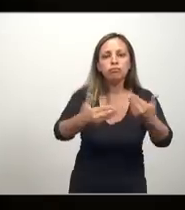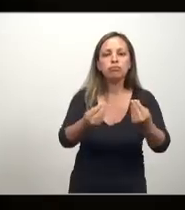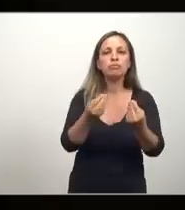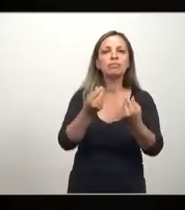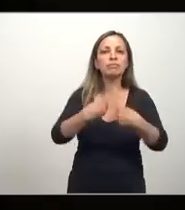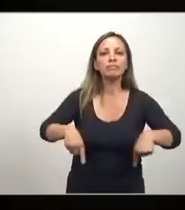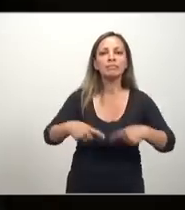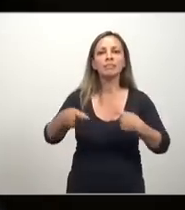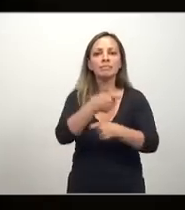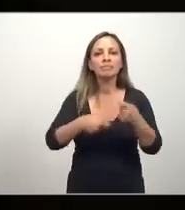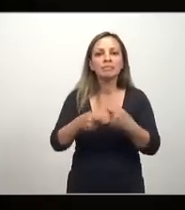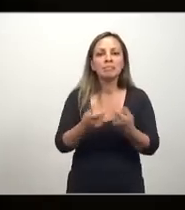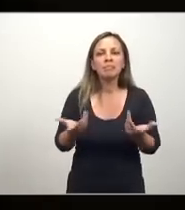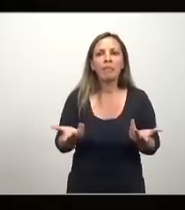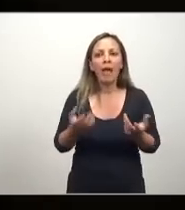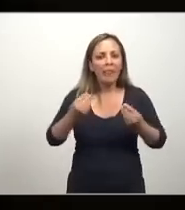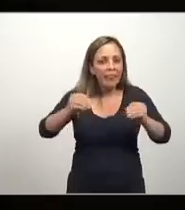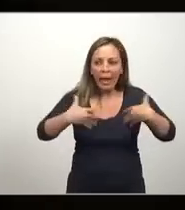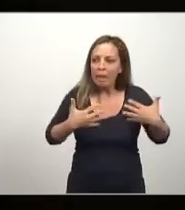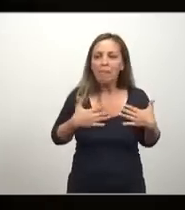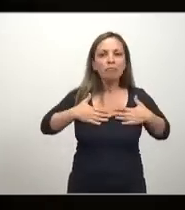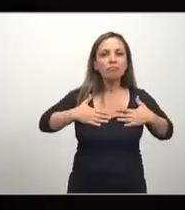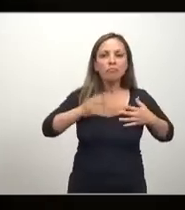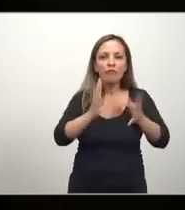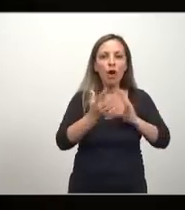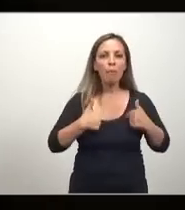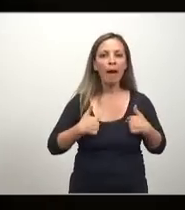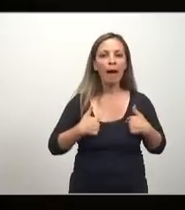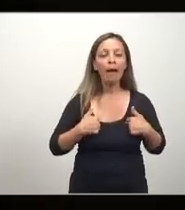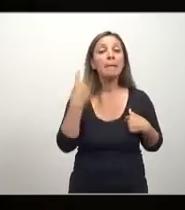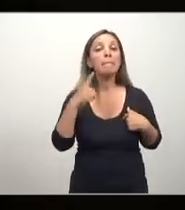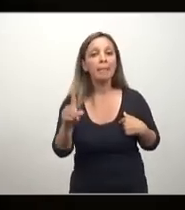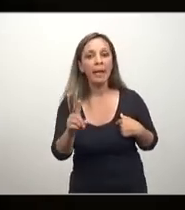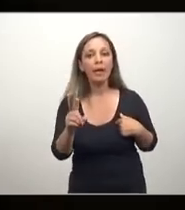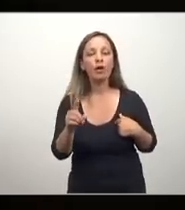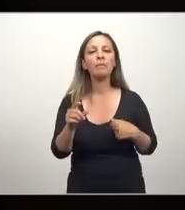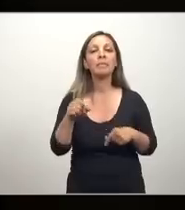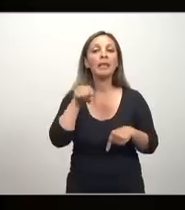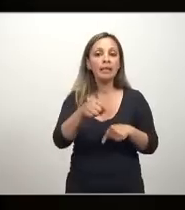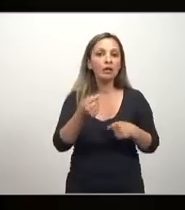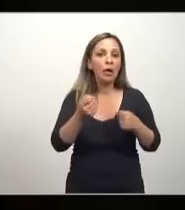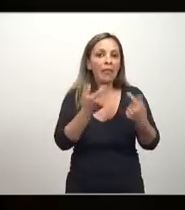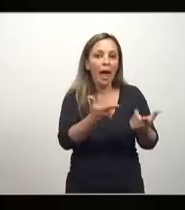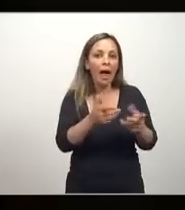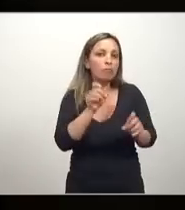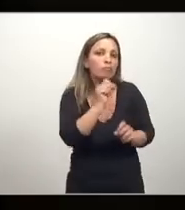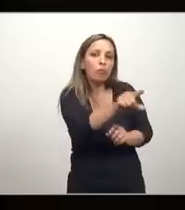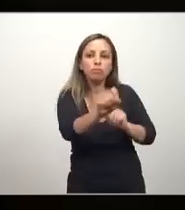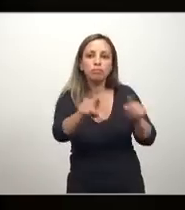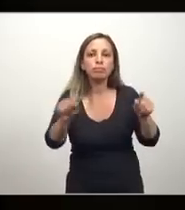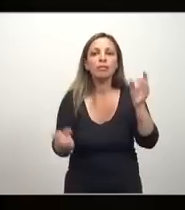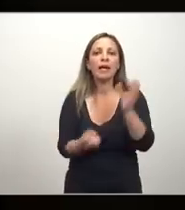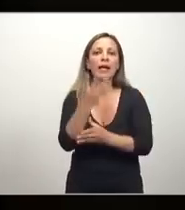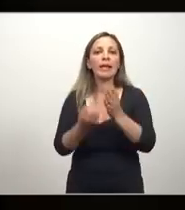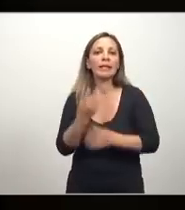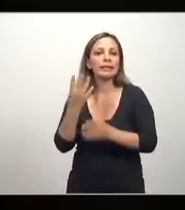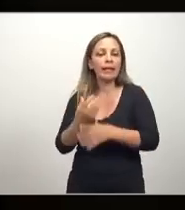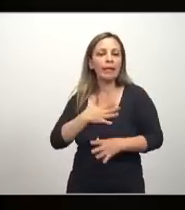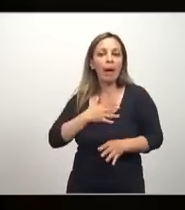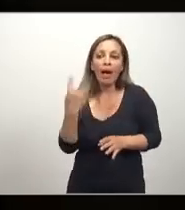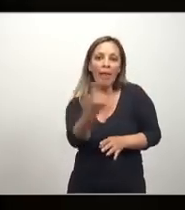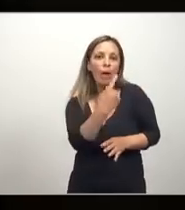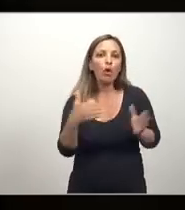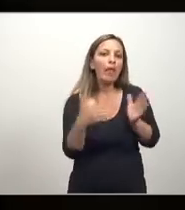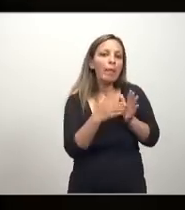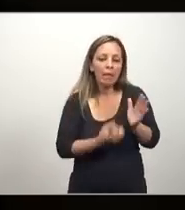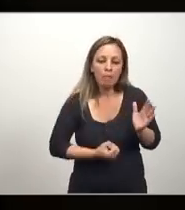-faire, laissez-faire, déjenos hacer, déjenos pasar. Pero nada de eso implica, eso implica libre iniciativa. Que cada quien elija su vocación,